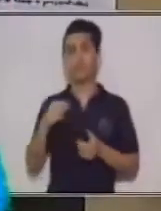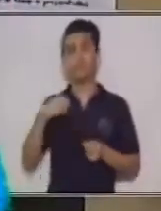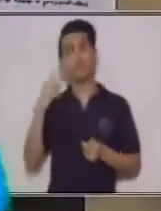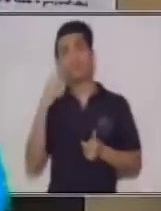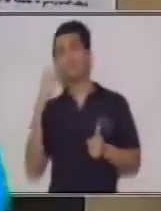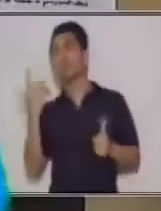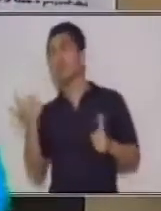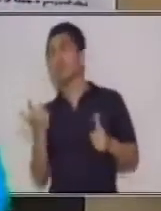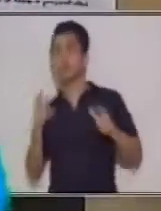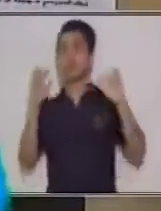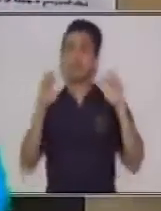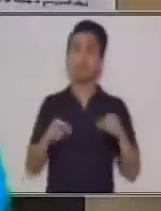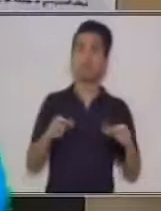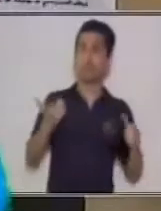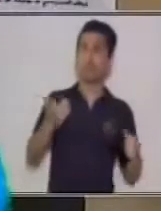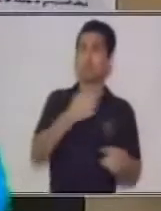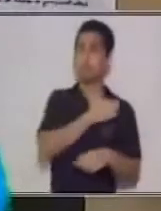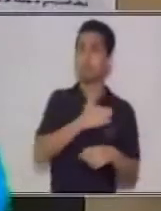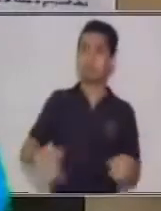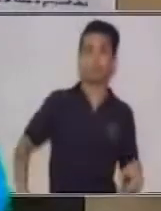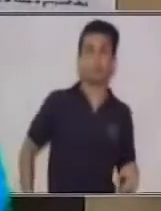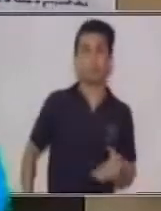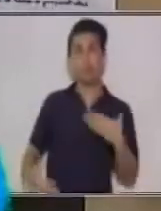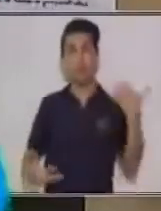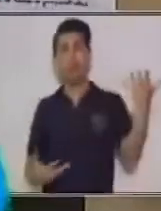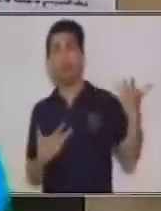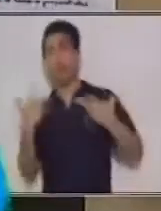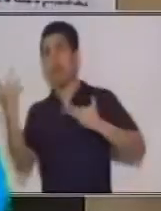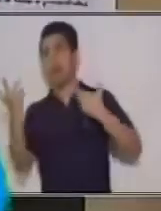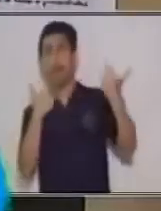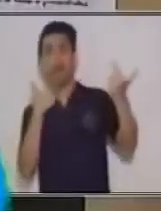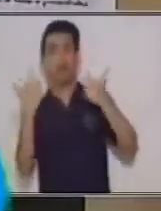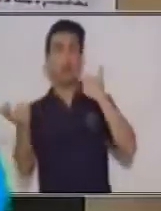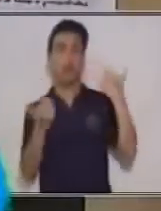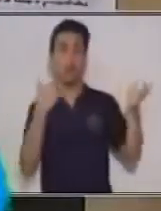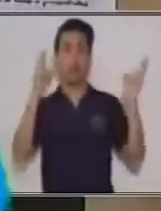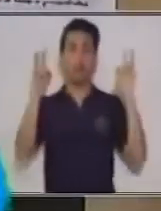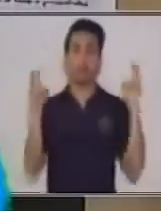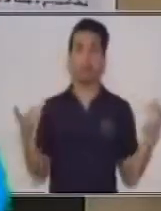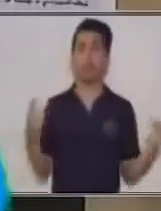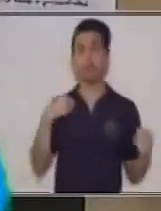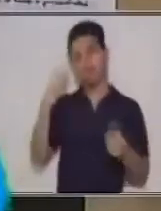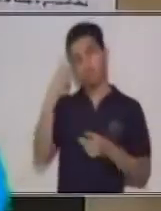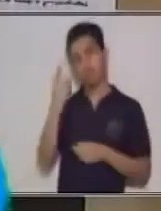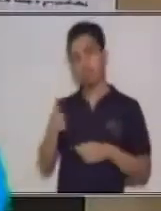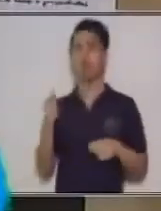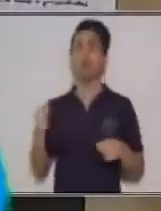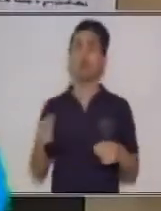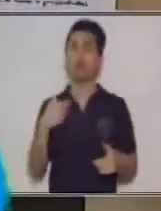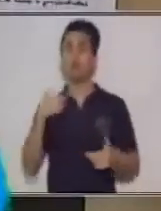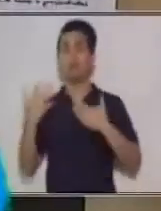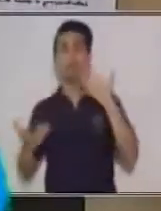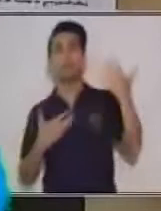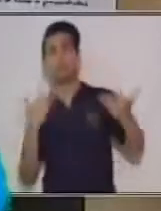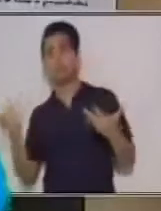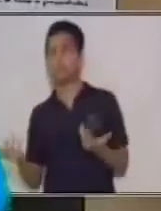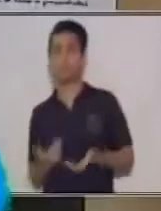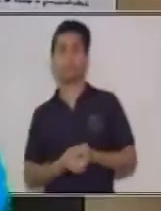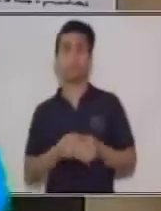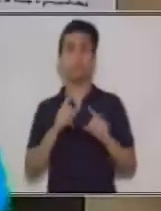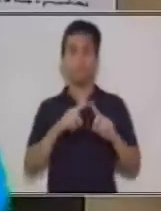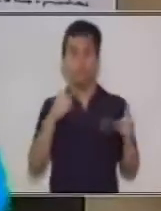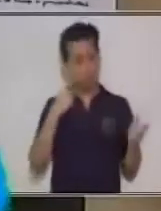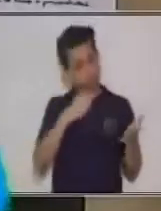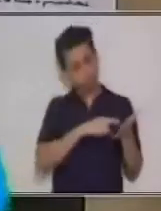independientemente, dar un tema o persuadir, eso yo pensé que era un discurso, ¿no? Vean, a través de simplemente tres